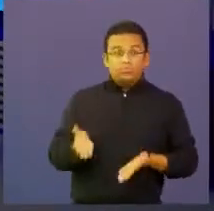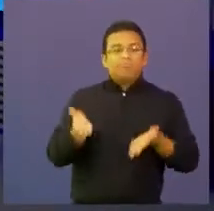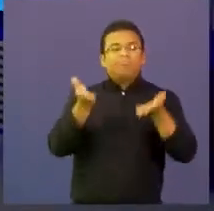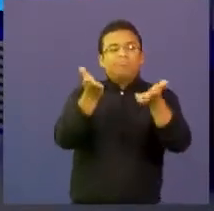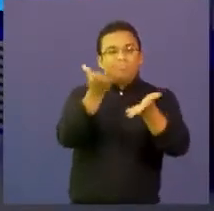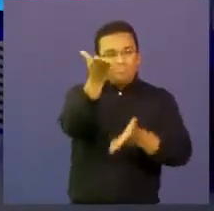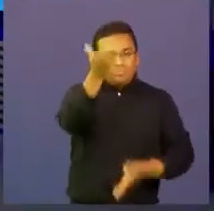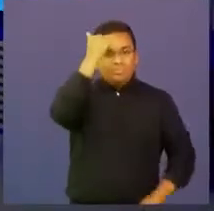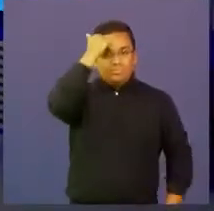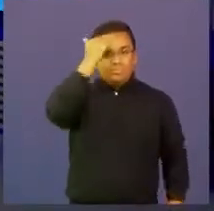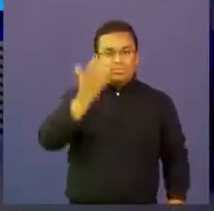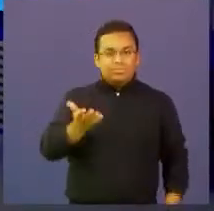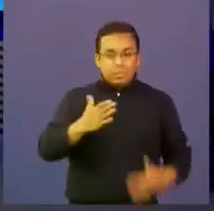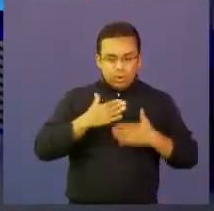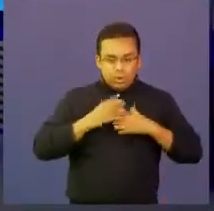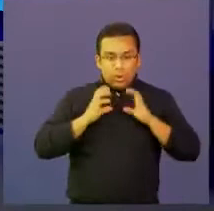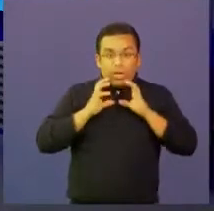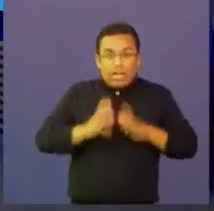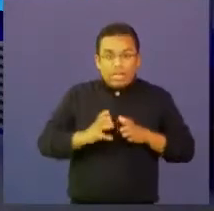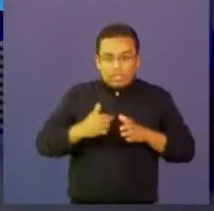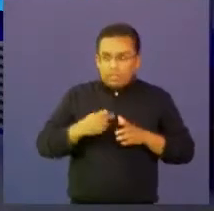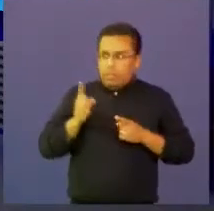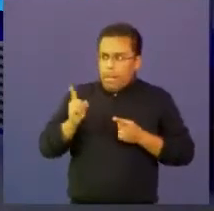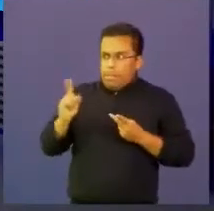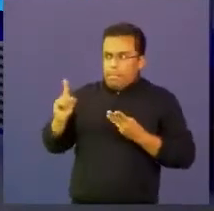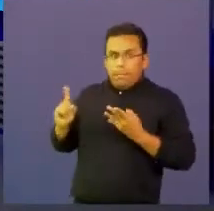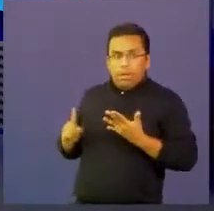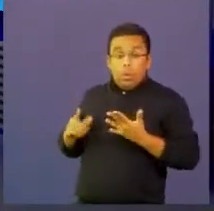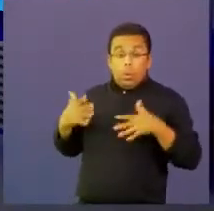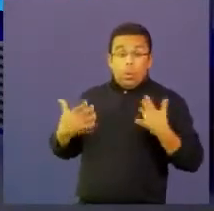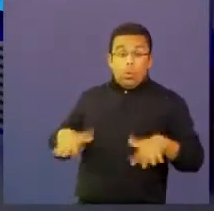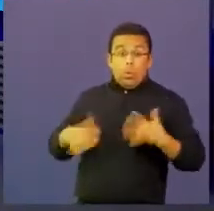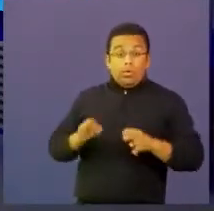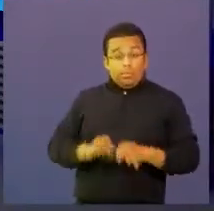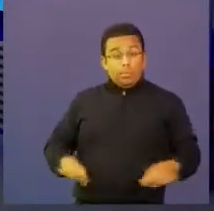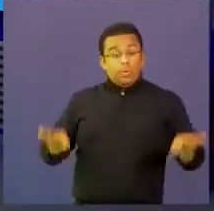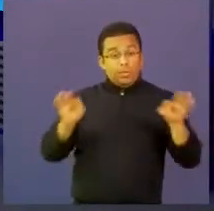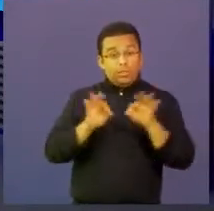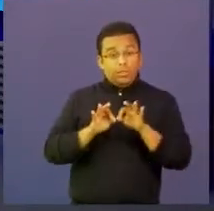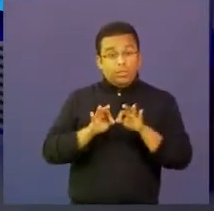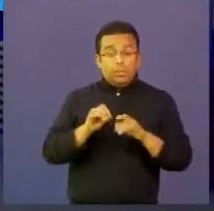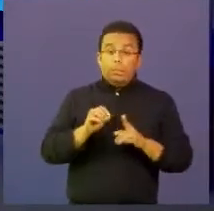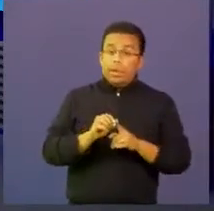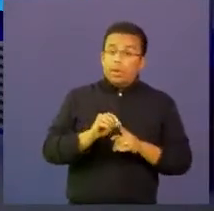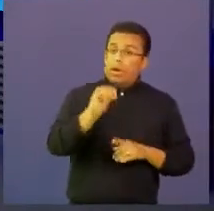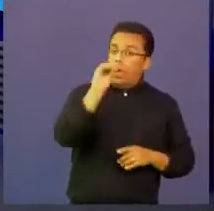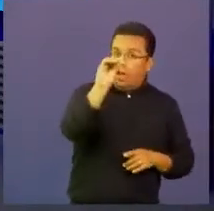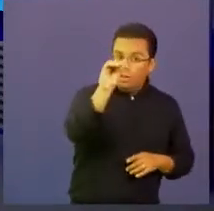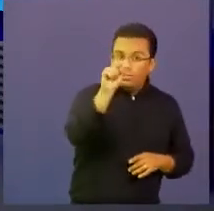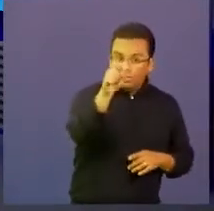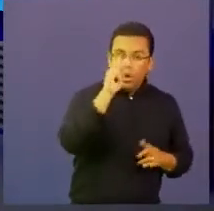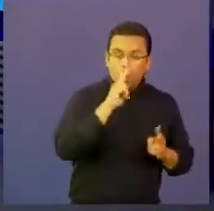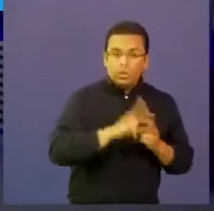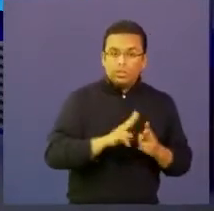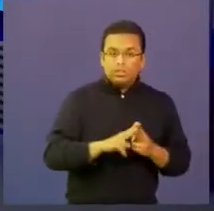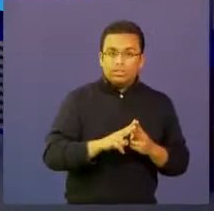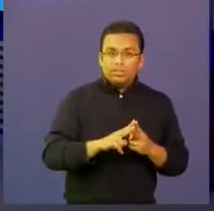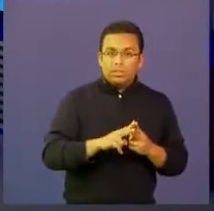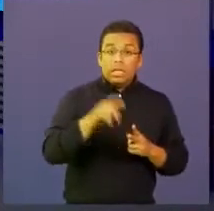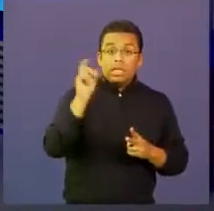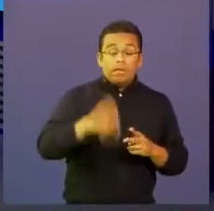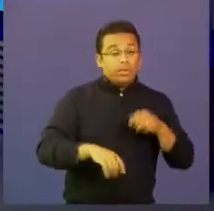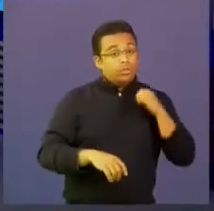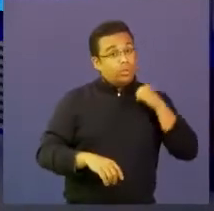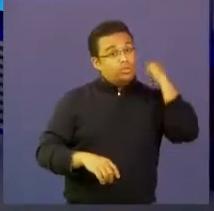el aula podemos utilizar todas estas herramientas pero lo importante es que el docente las conozca y hay tres elementos que yo voy a